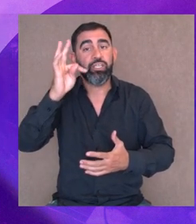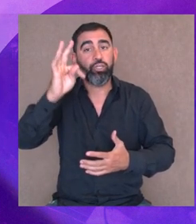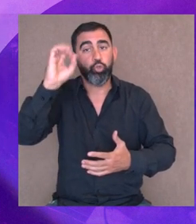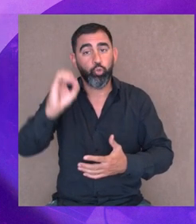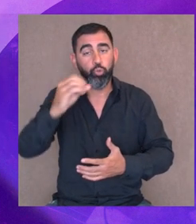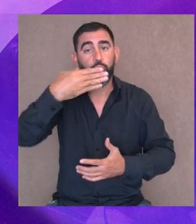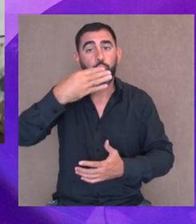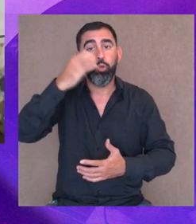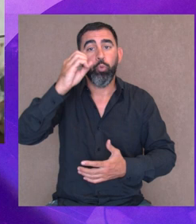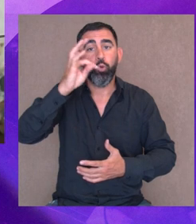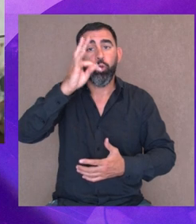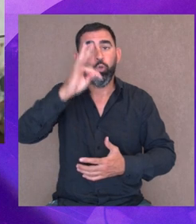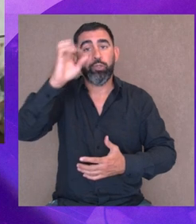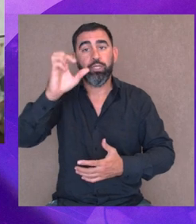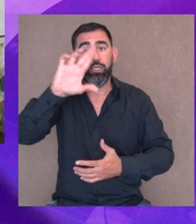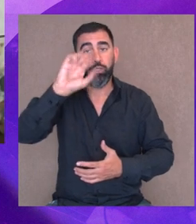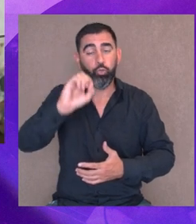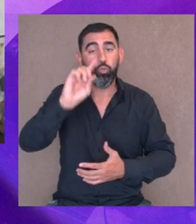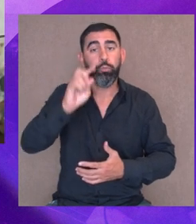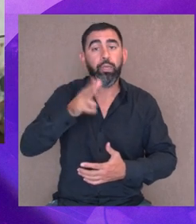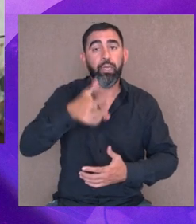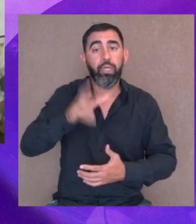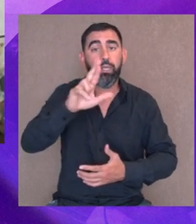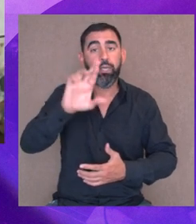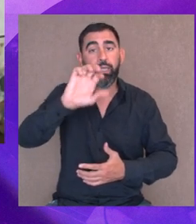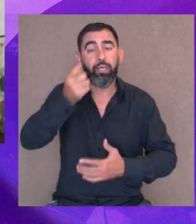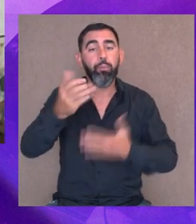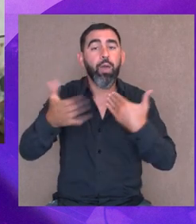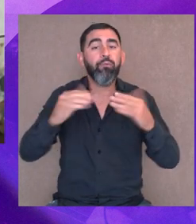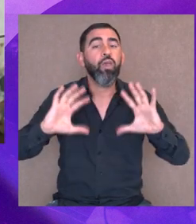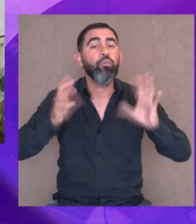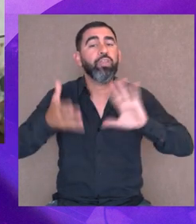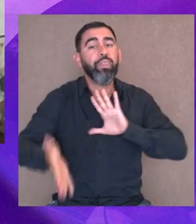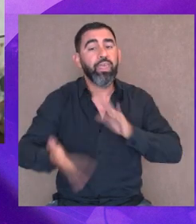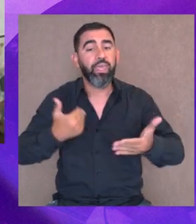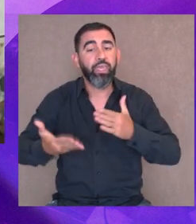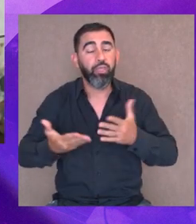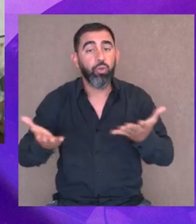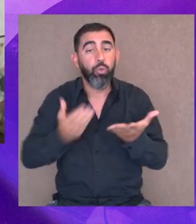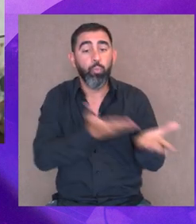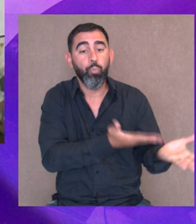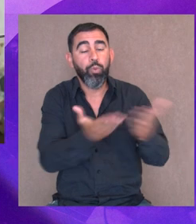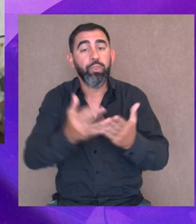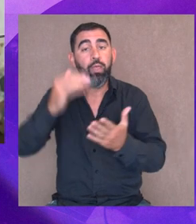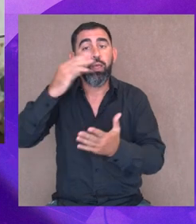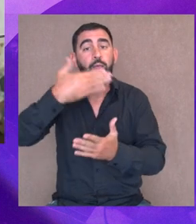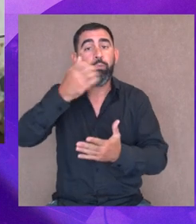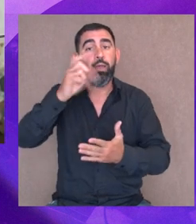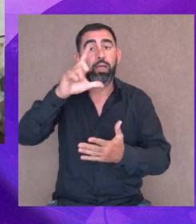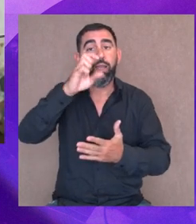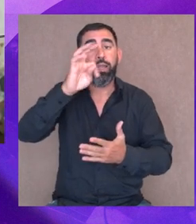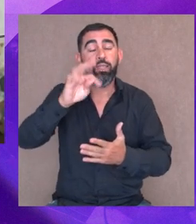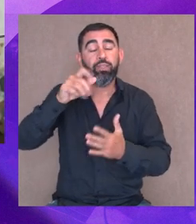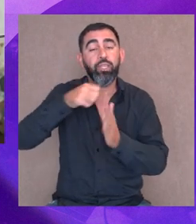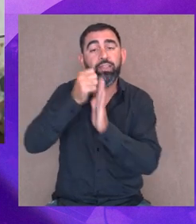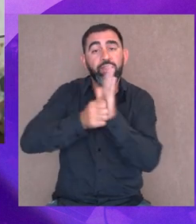Richeto, Mónica Botero y Teresa Herrera para conversar sobre la violencia basada en género, enmarcada en la presentación del ballet Un